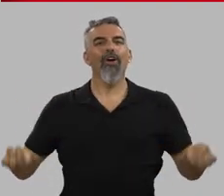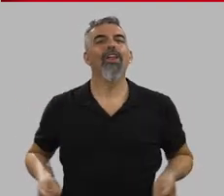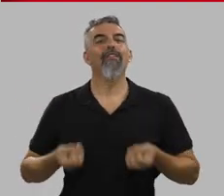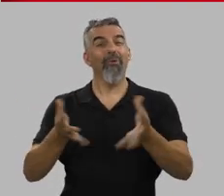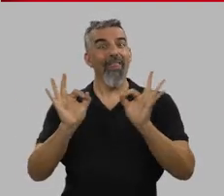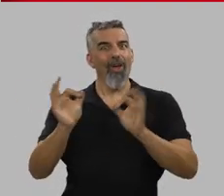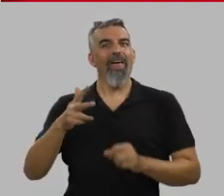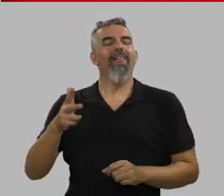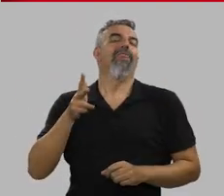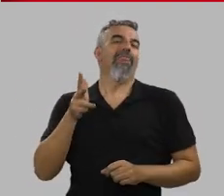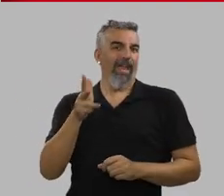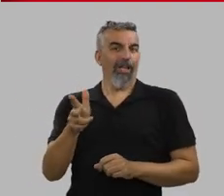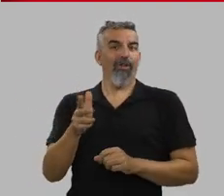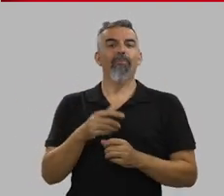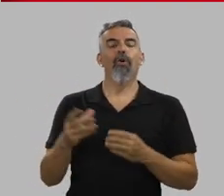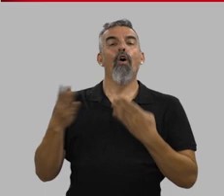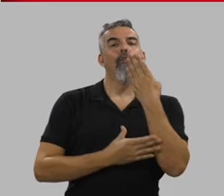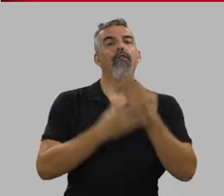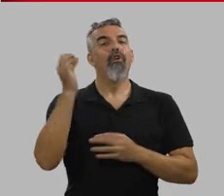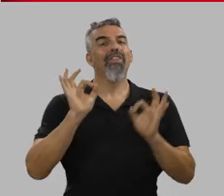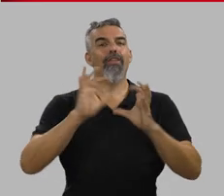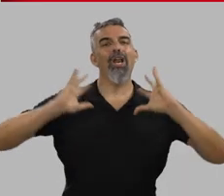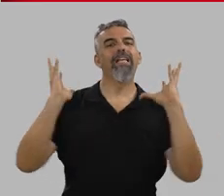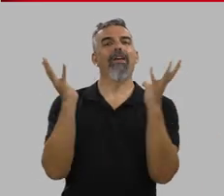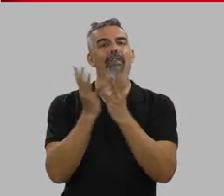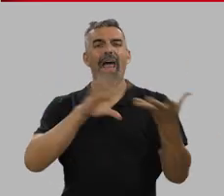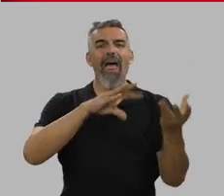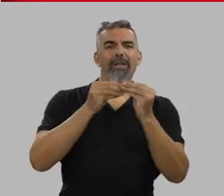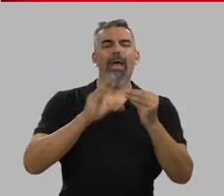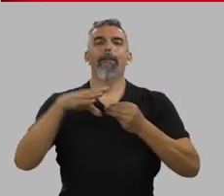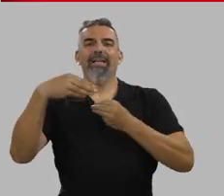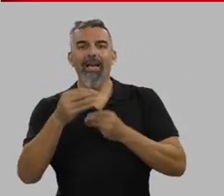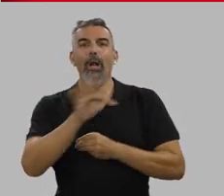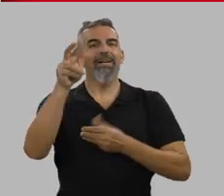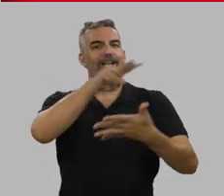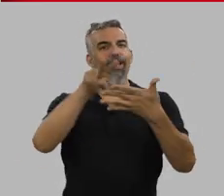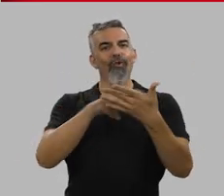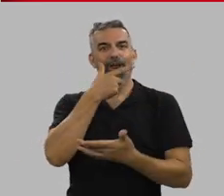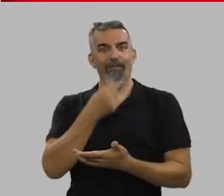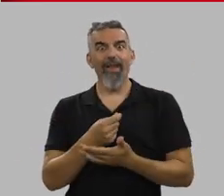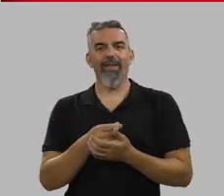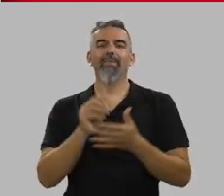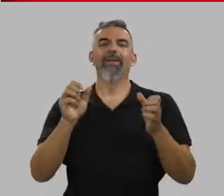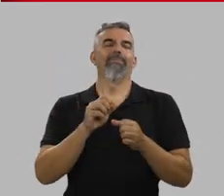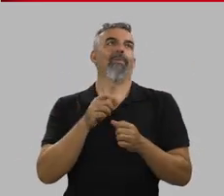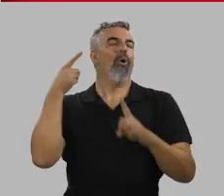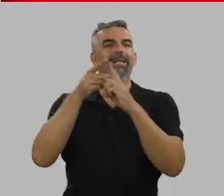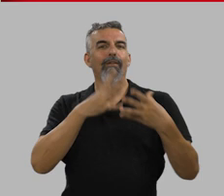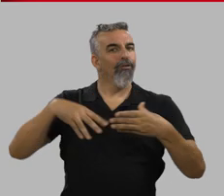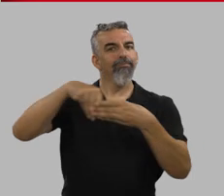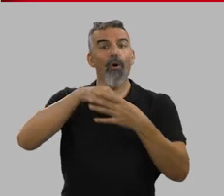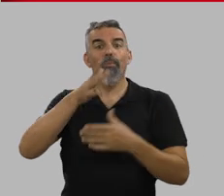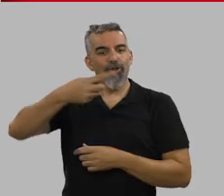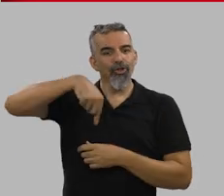divulgadores y formadores en Derecho. Por eso la Fundación Esfera adapta los materiales en lectura fácil, con una